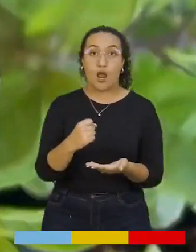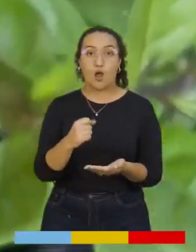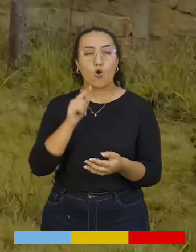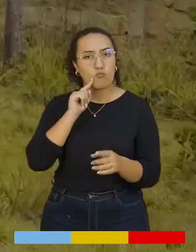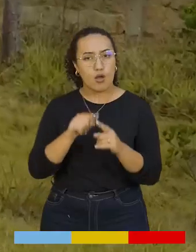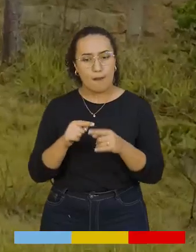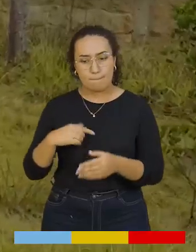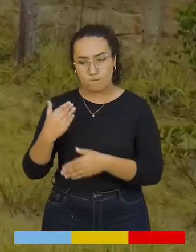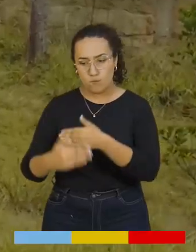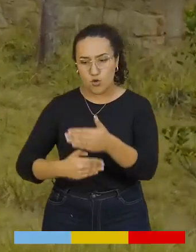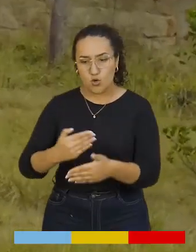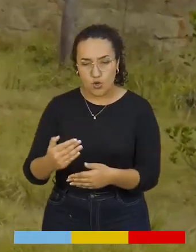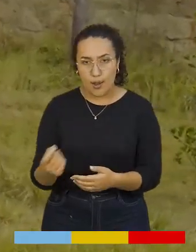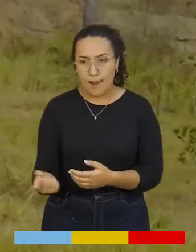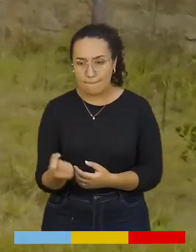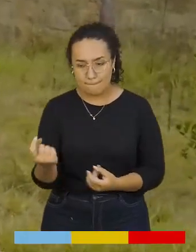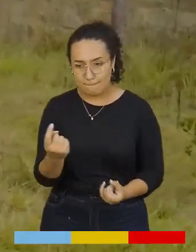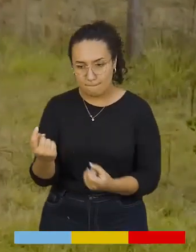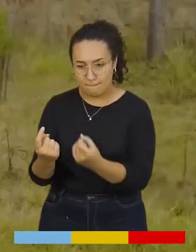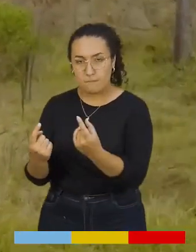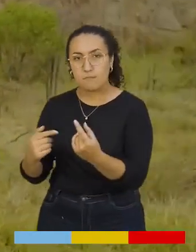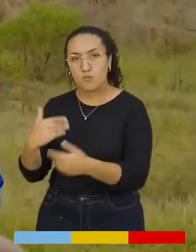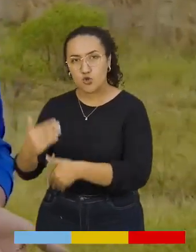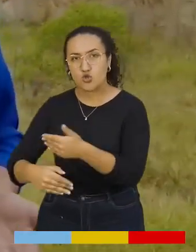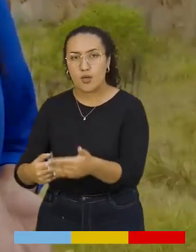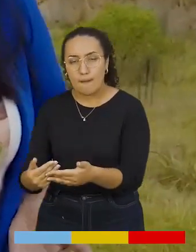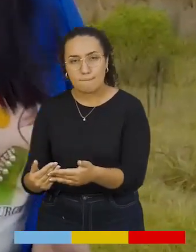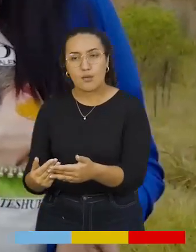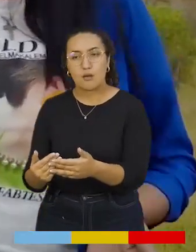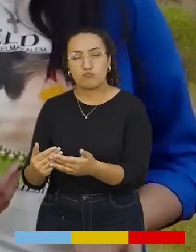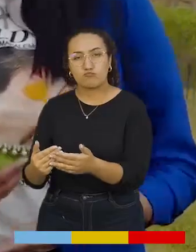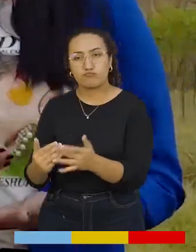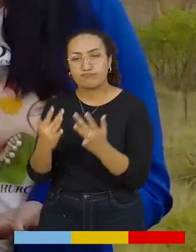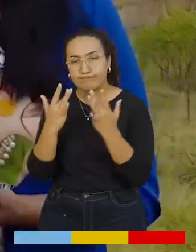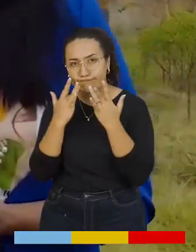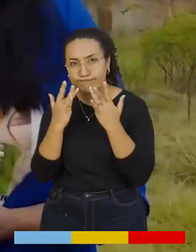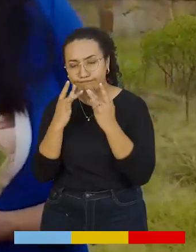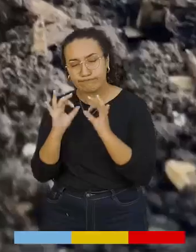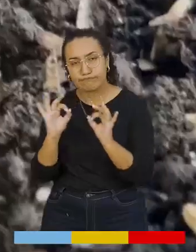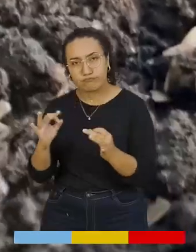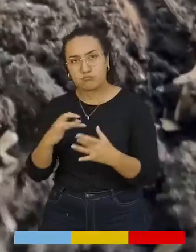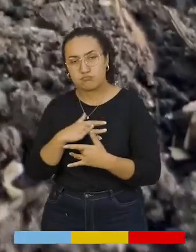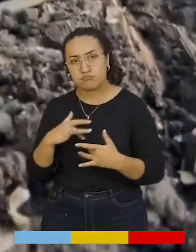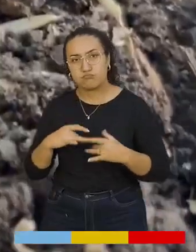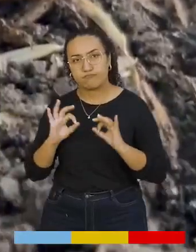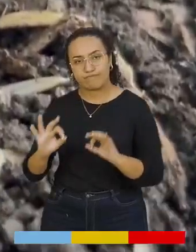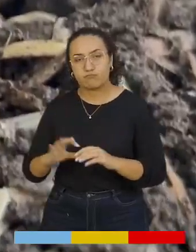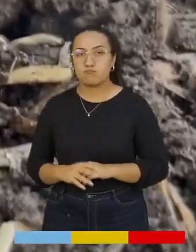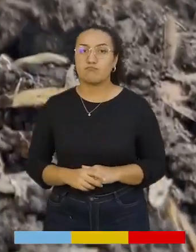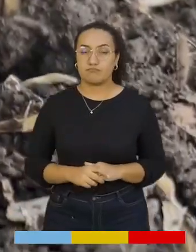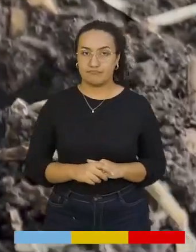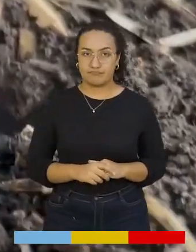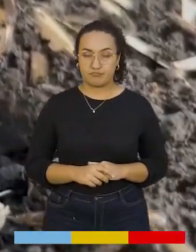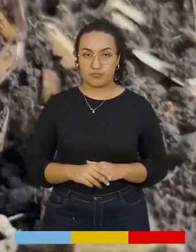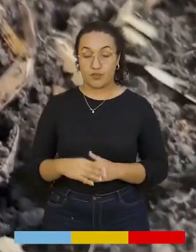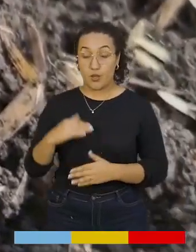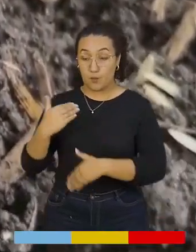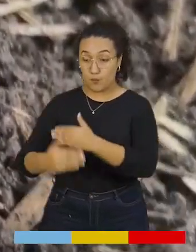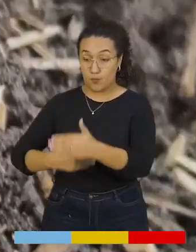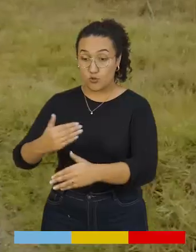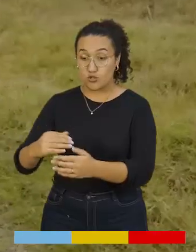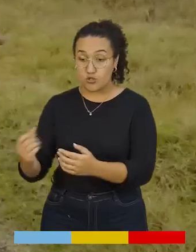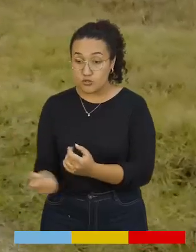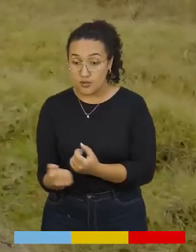se hace para que el proceso y el material vegetal que se obtenga sea un material sano. Se hace un proceso de germinación.